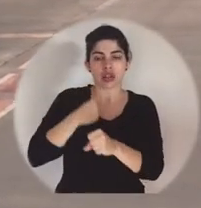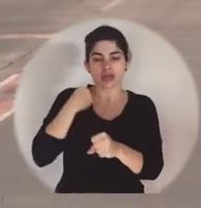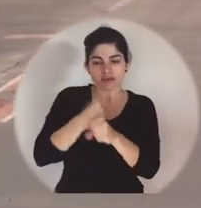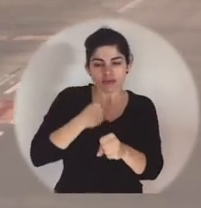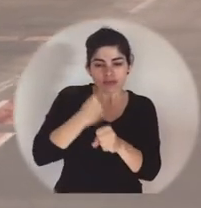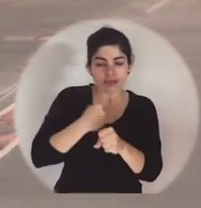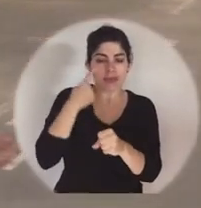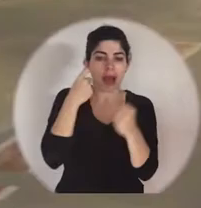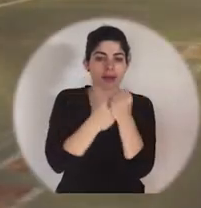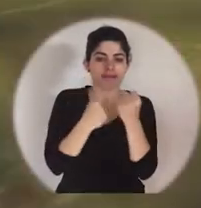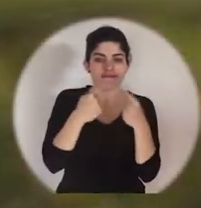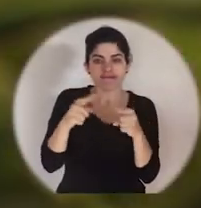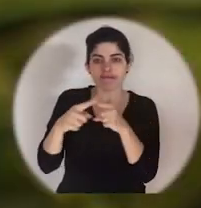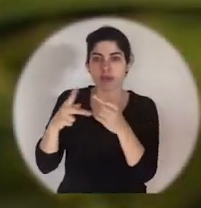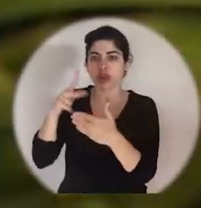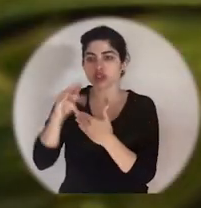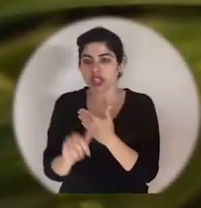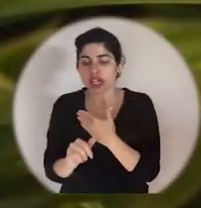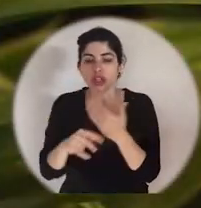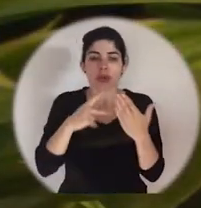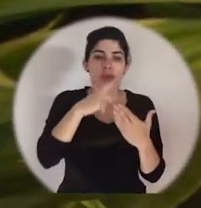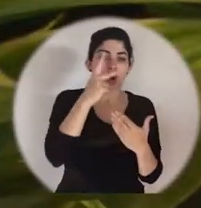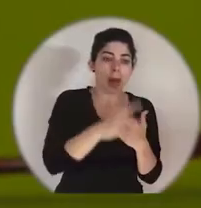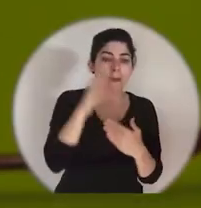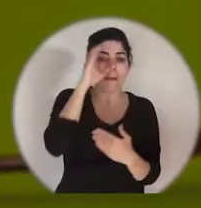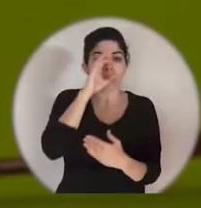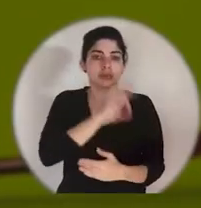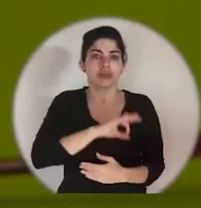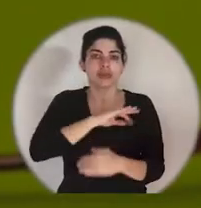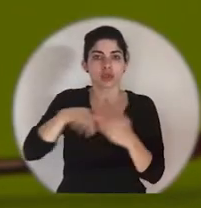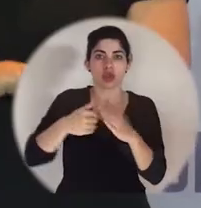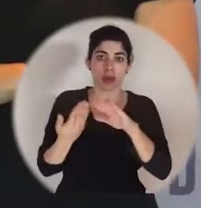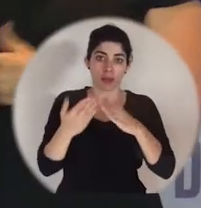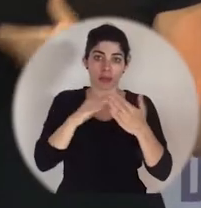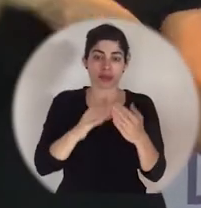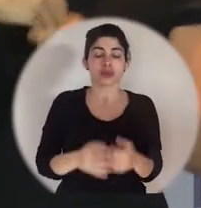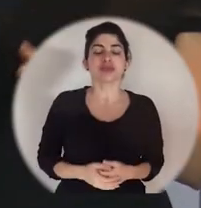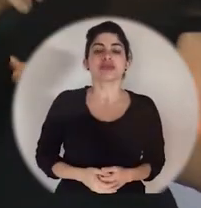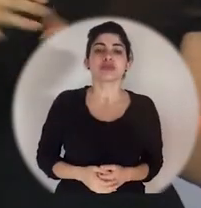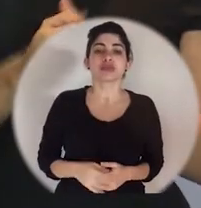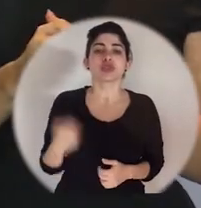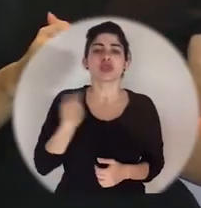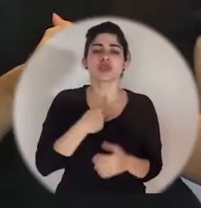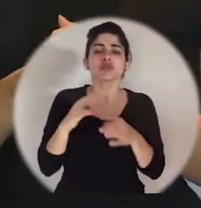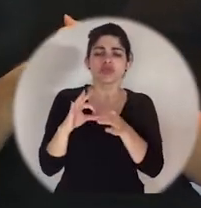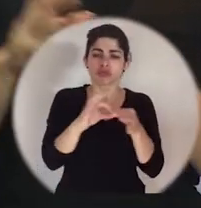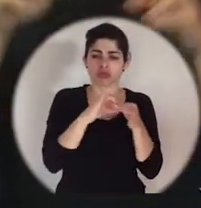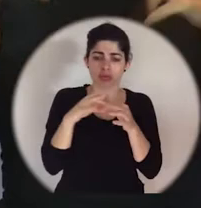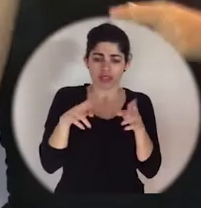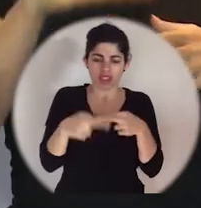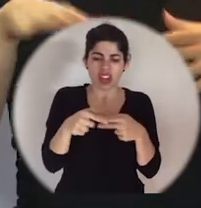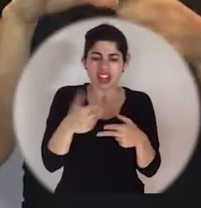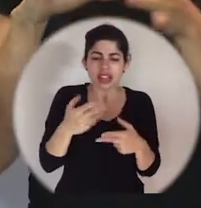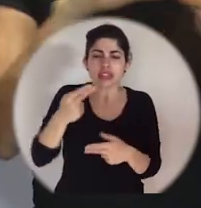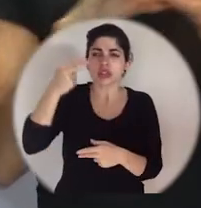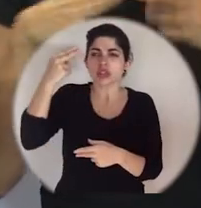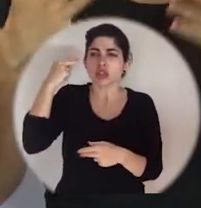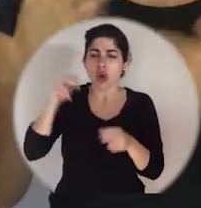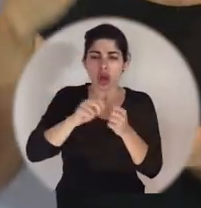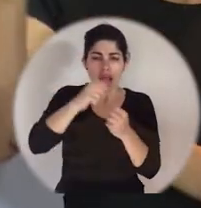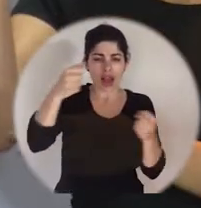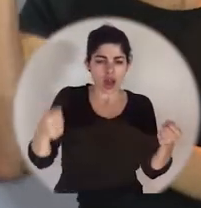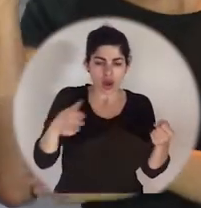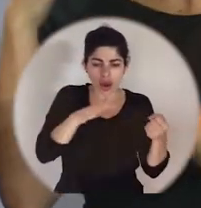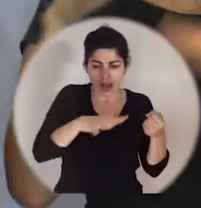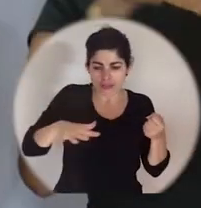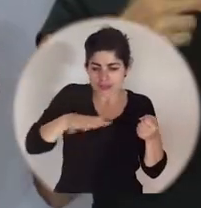para impulsar proyectos y programas en bienestar de sus poblaciones. Nos unen como región la historia, la geografía